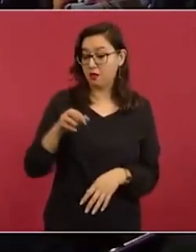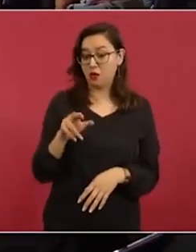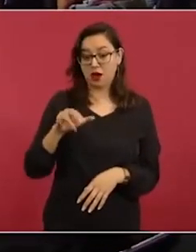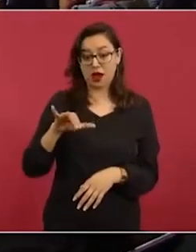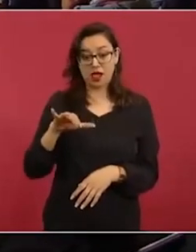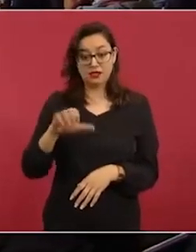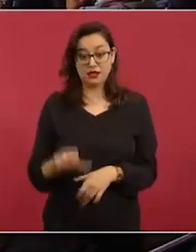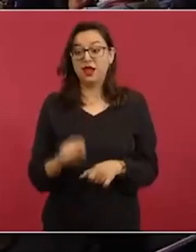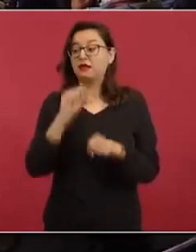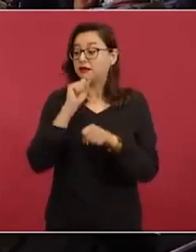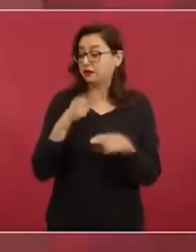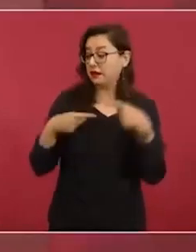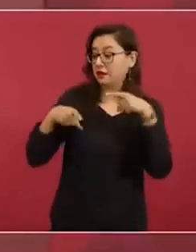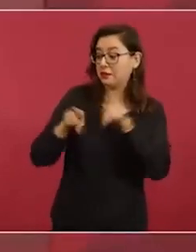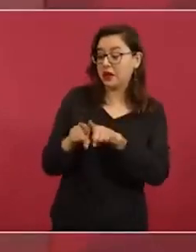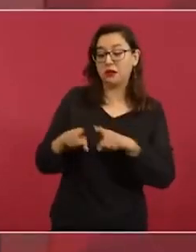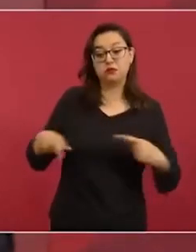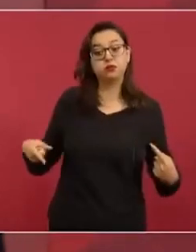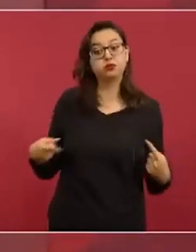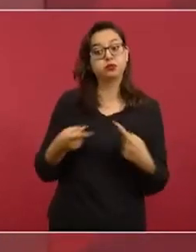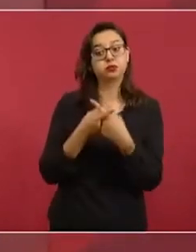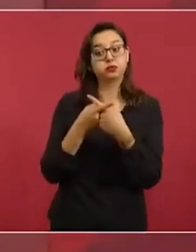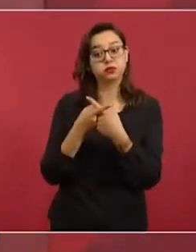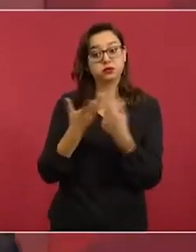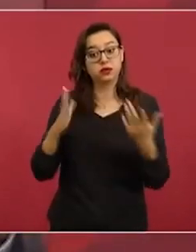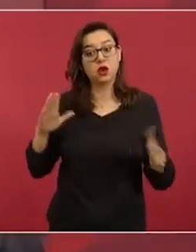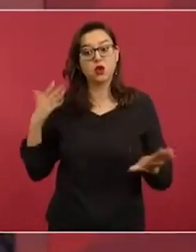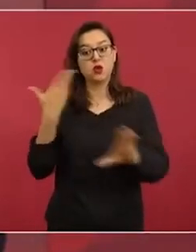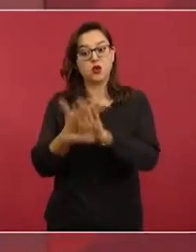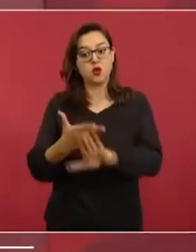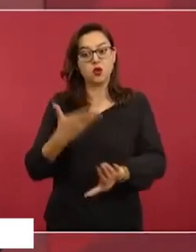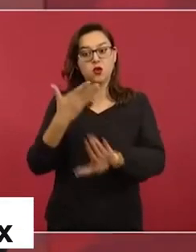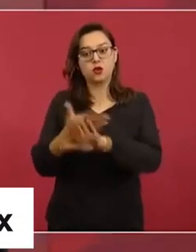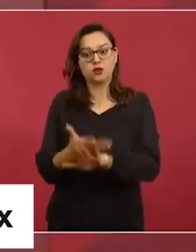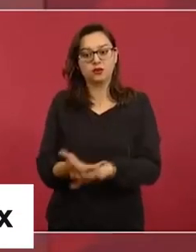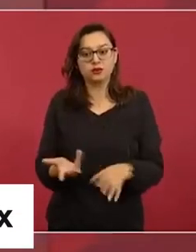Entonces, ojalá y se